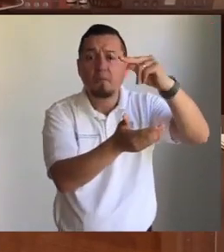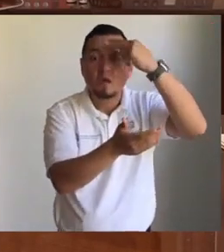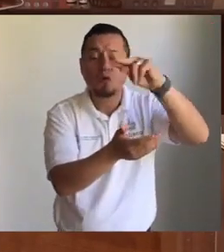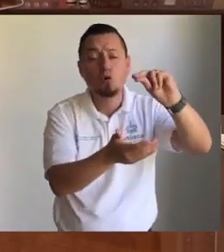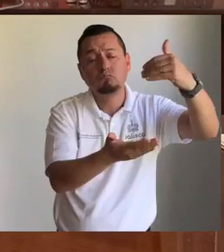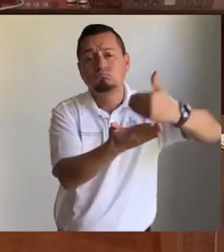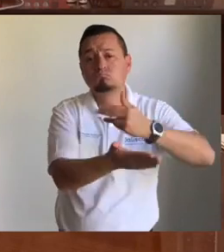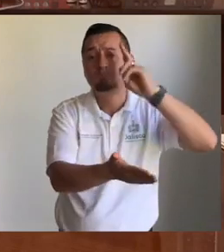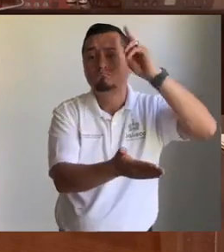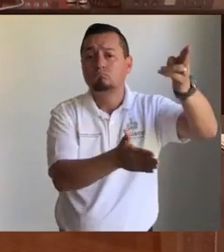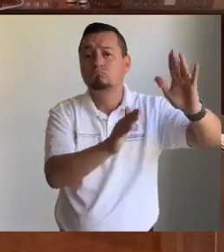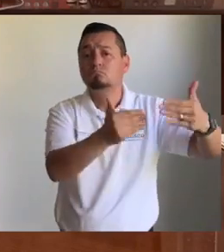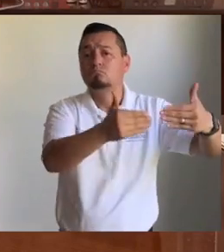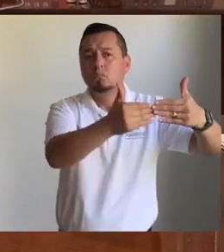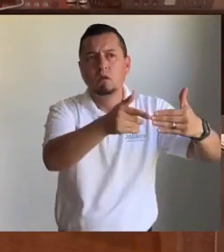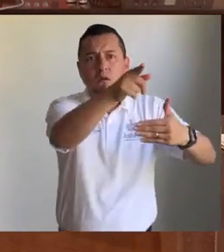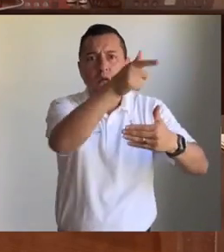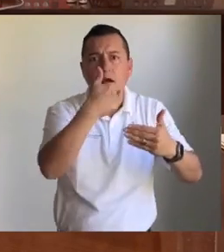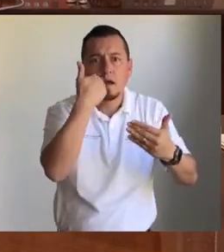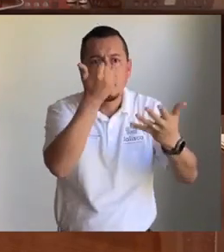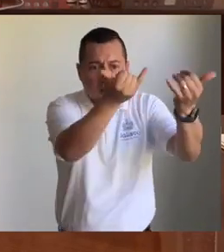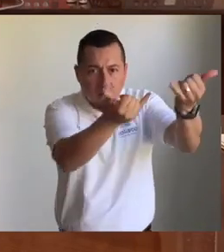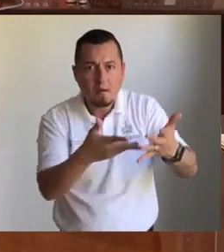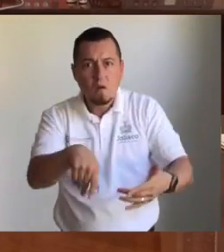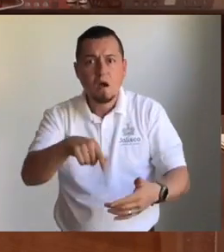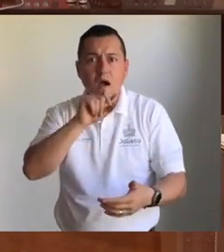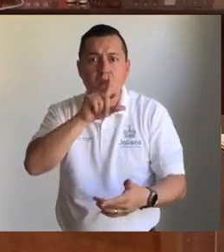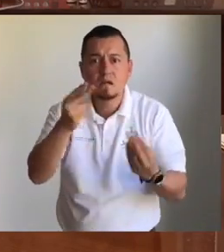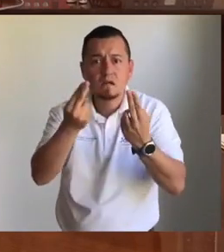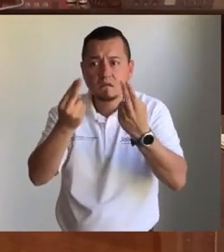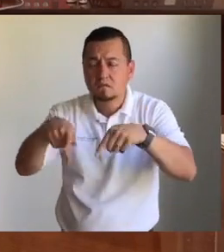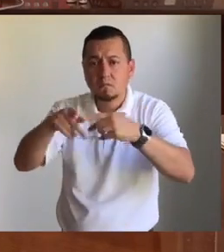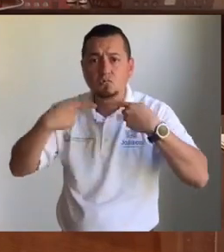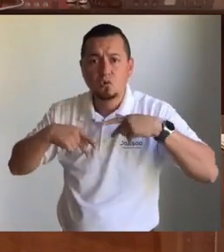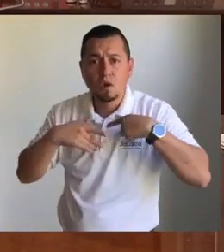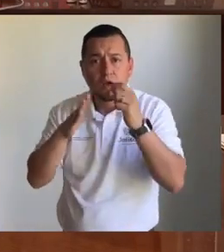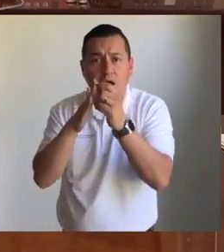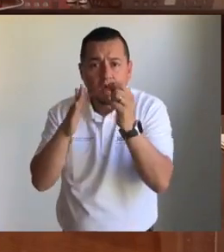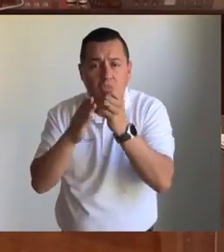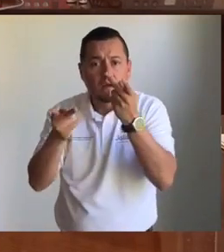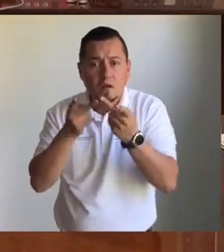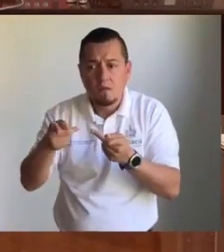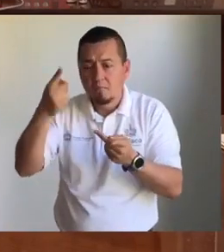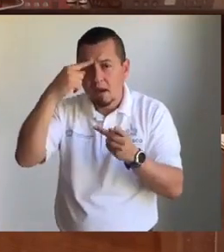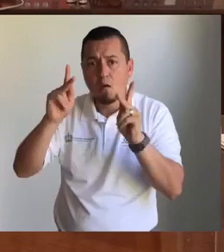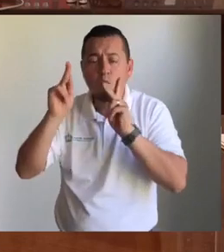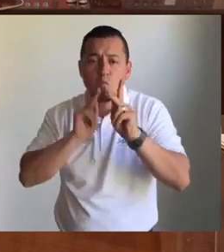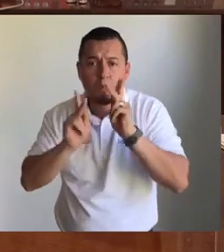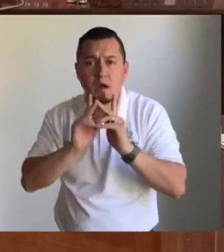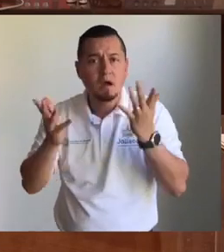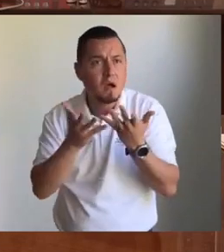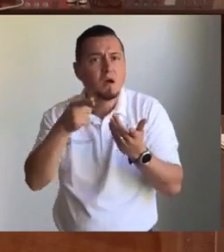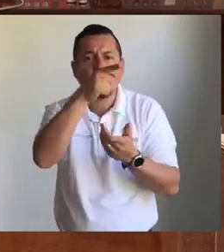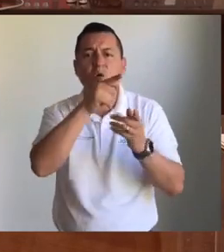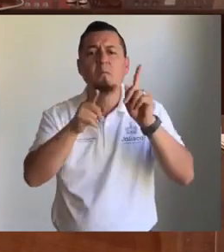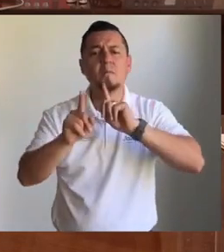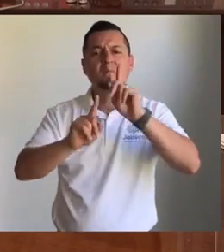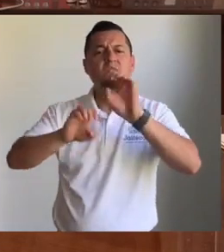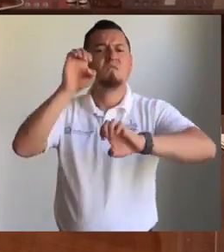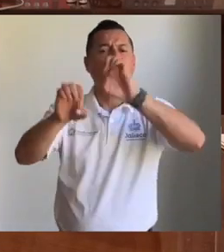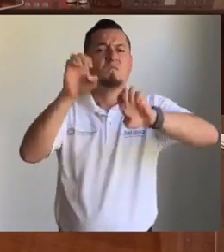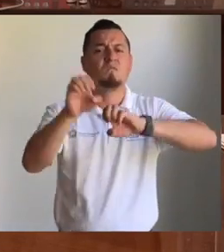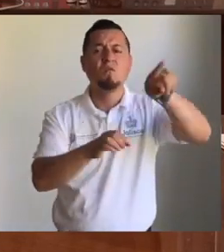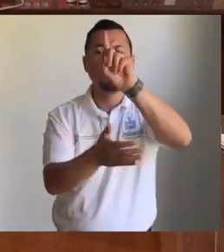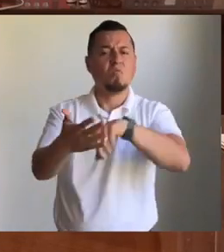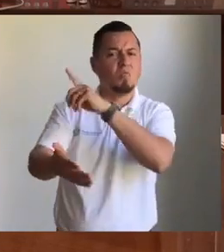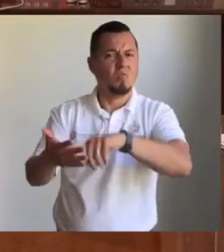a tiempo. Es una petición puntual y que hemos hecho con todo el respeto. Lo que no podemos aceptar es que con